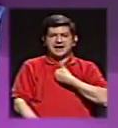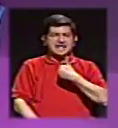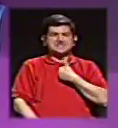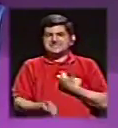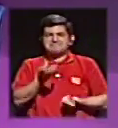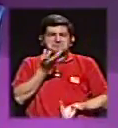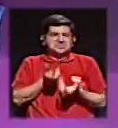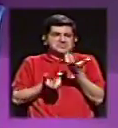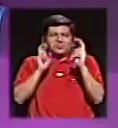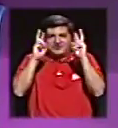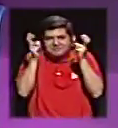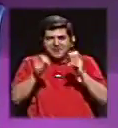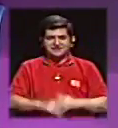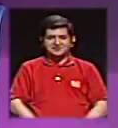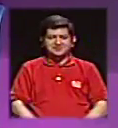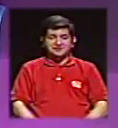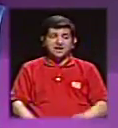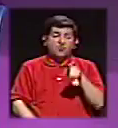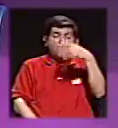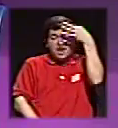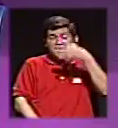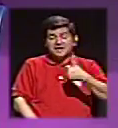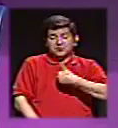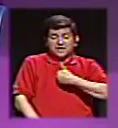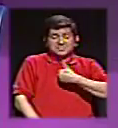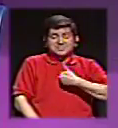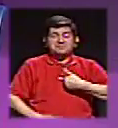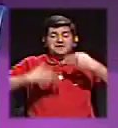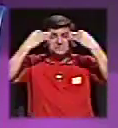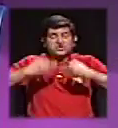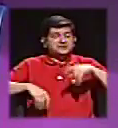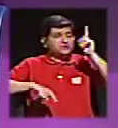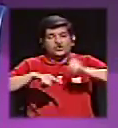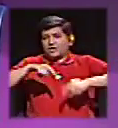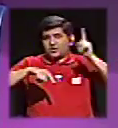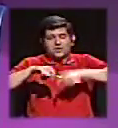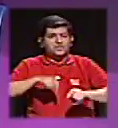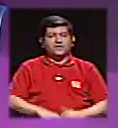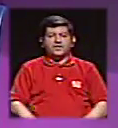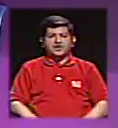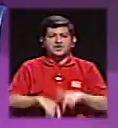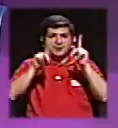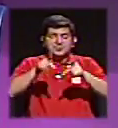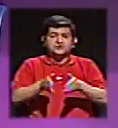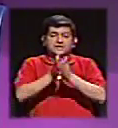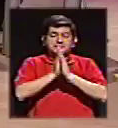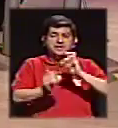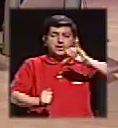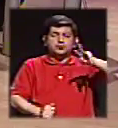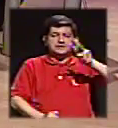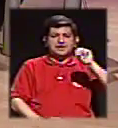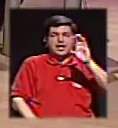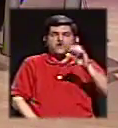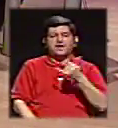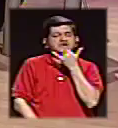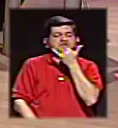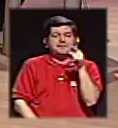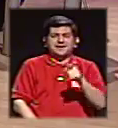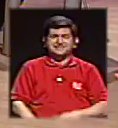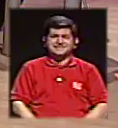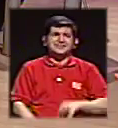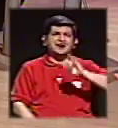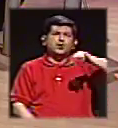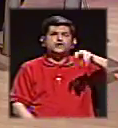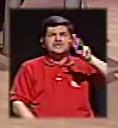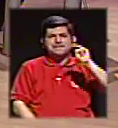sintió que realmente podía tomar decisiones y pues no era así. Y bueno, el público pide a Corrales. ¿Qué pasa con Corrales? José